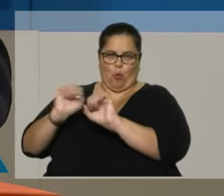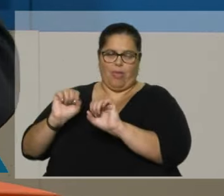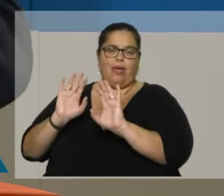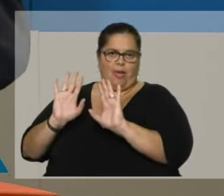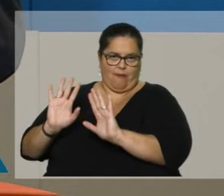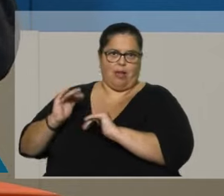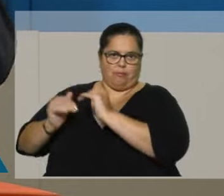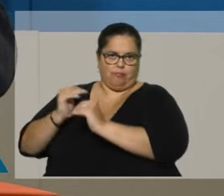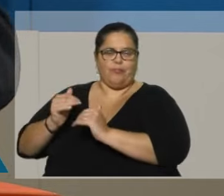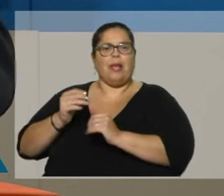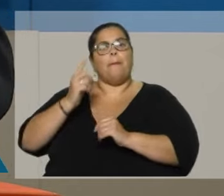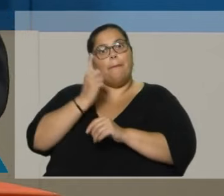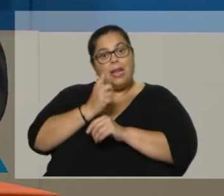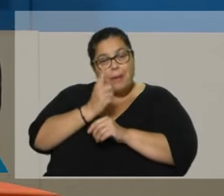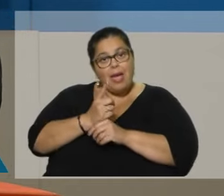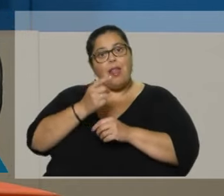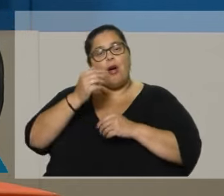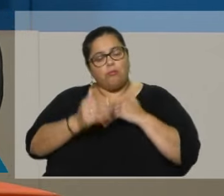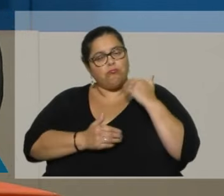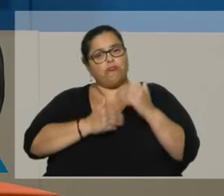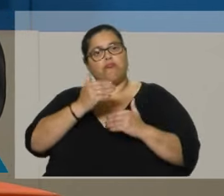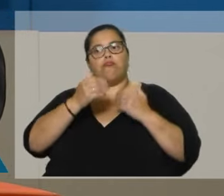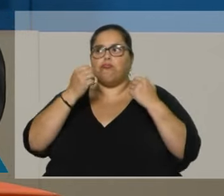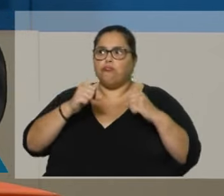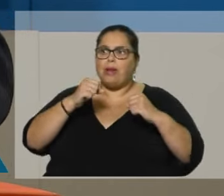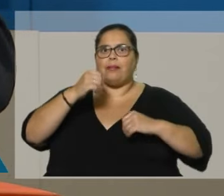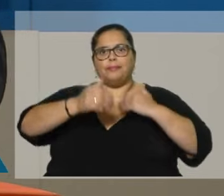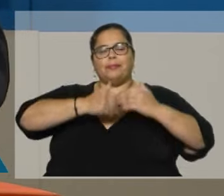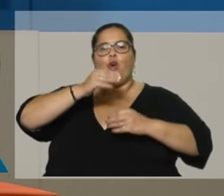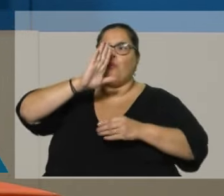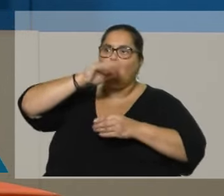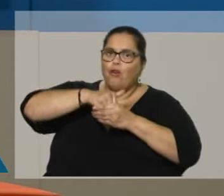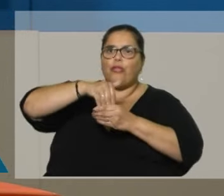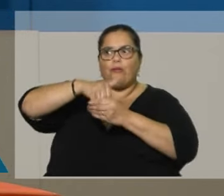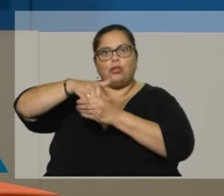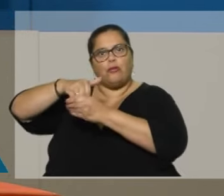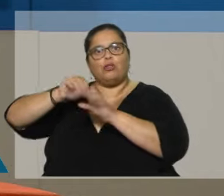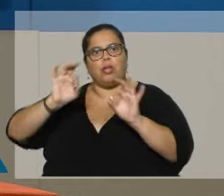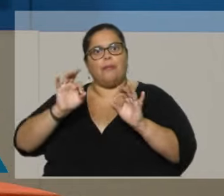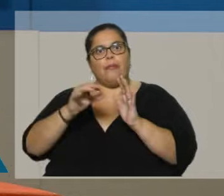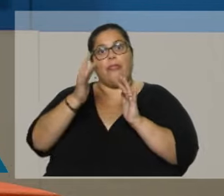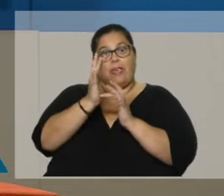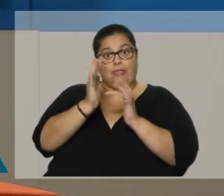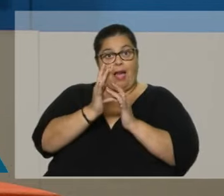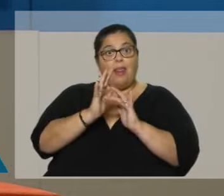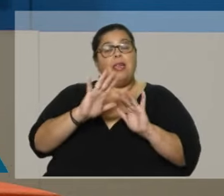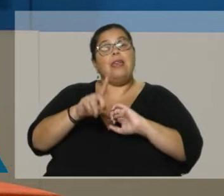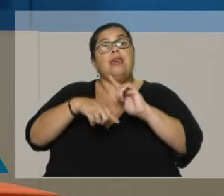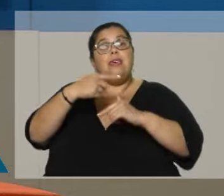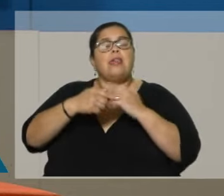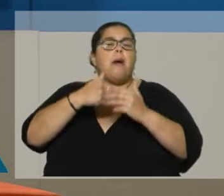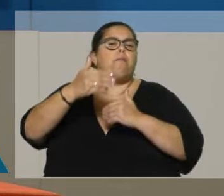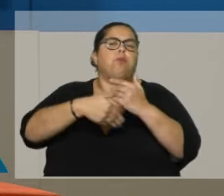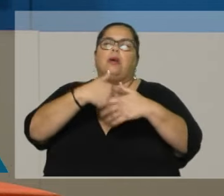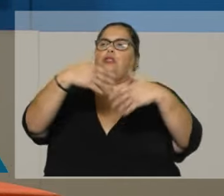primero, de votar digitalmente, de hacer propuestas digitalmente y luego, sí, con el tiempo, estamos hablando de